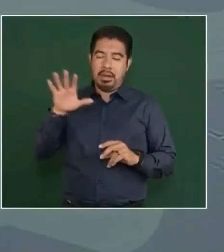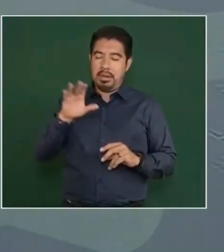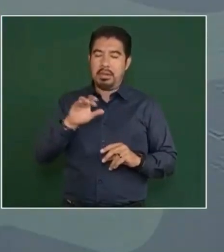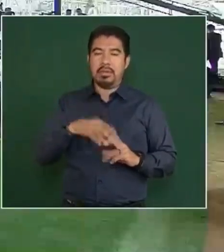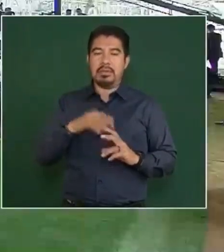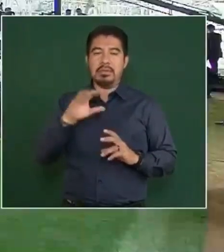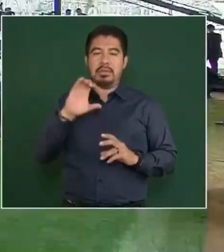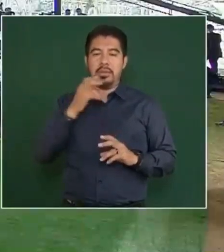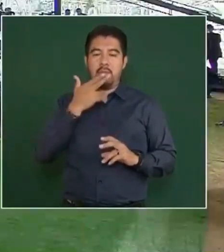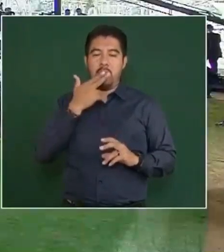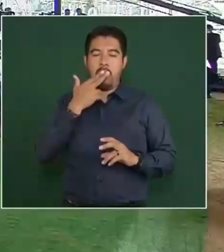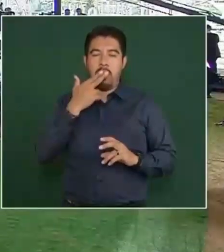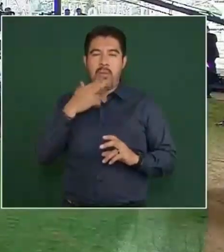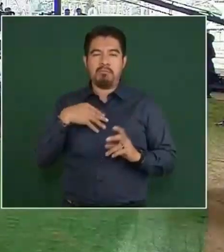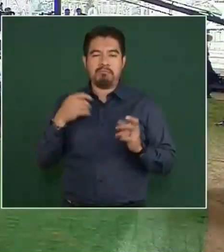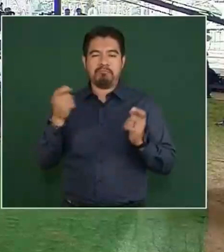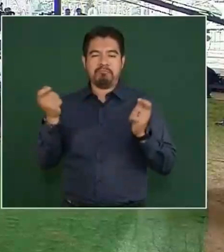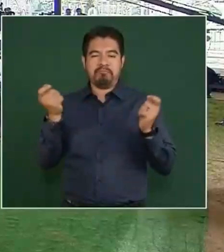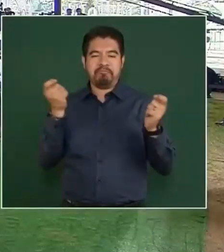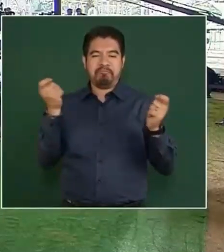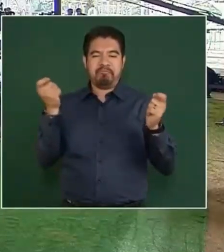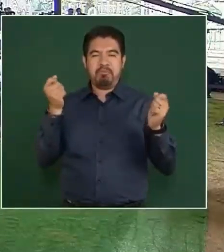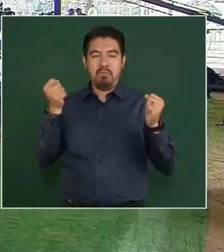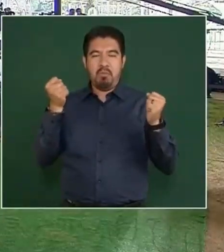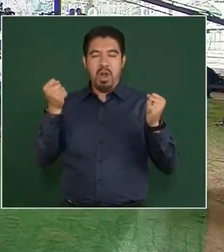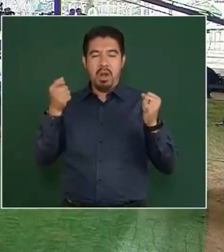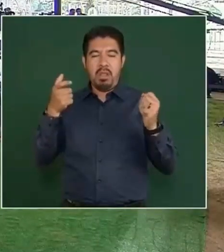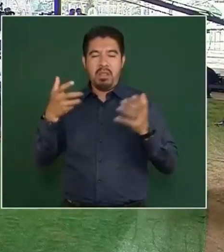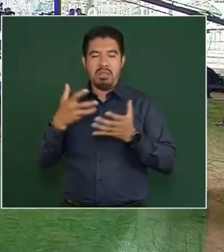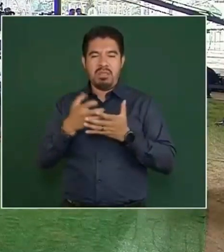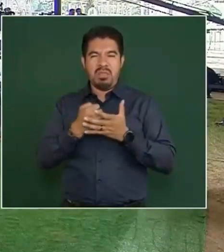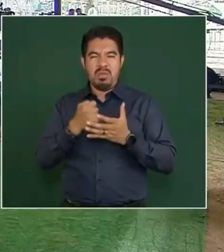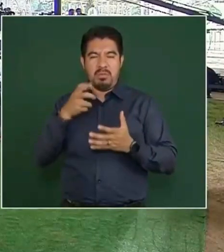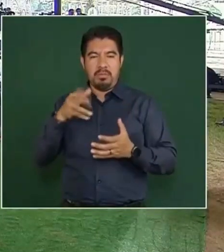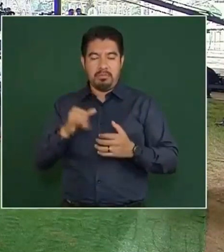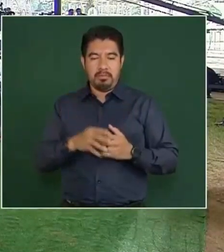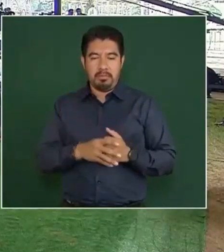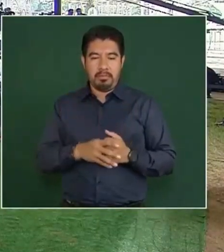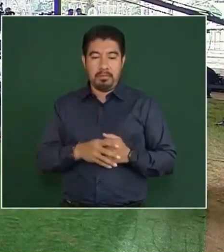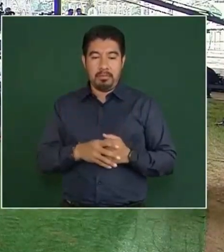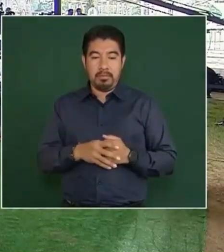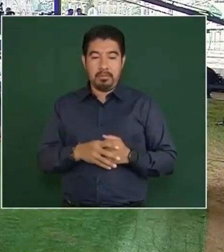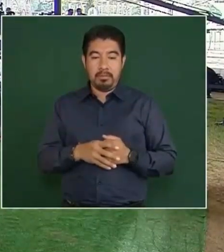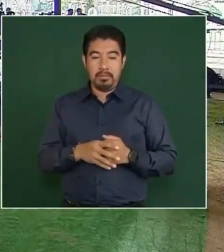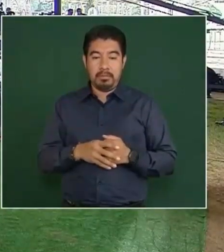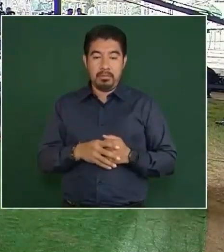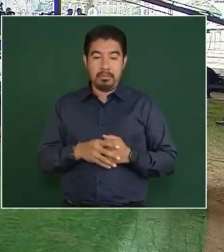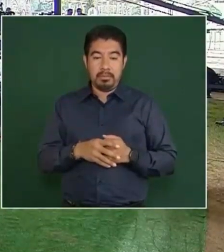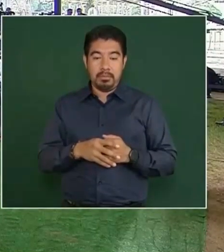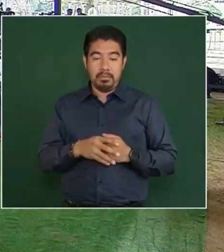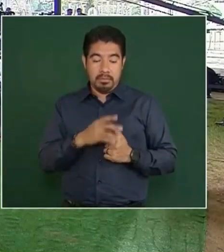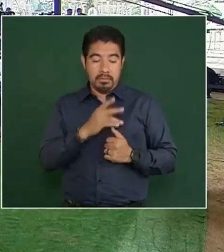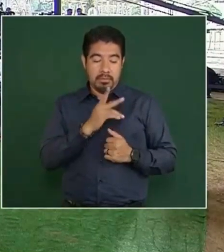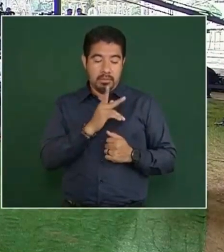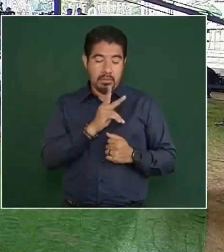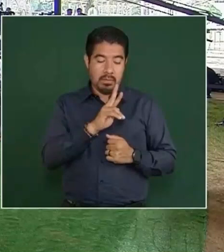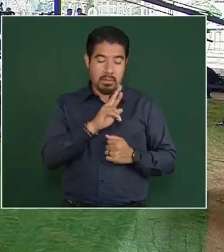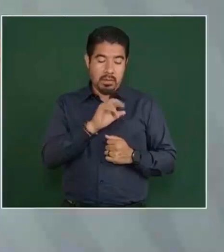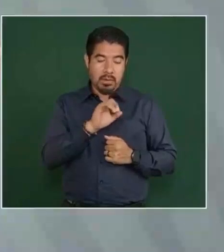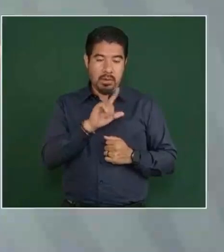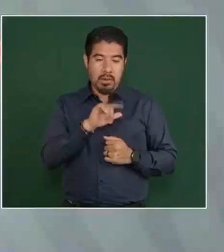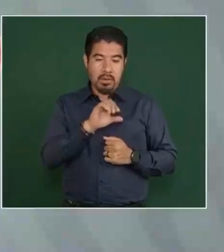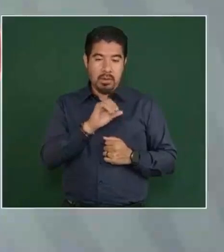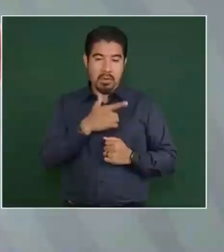y él hace el prólogo, Krause,